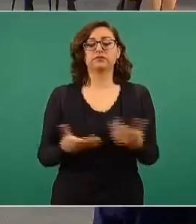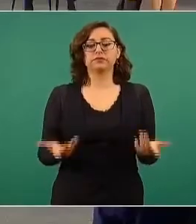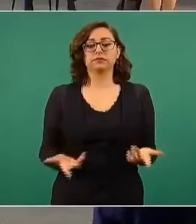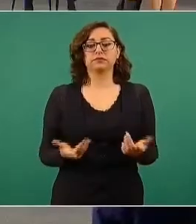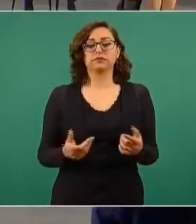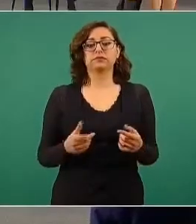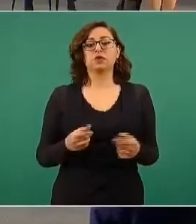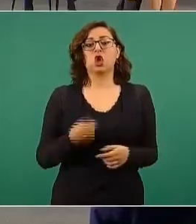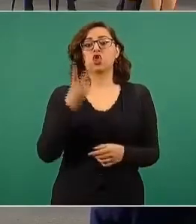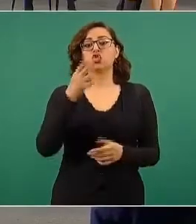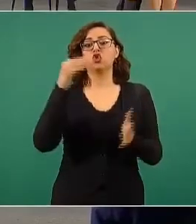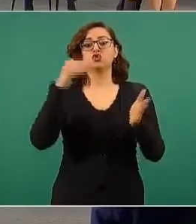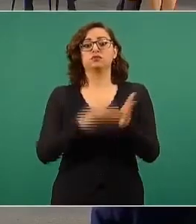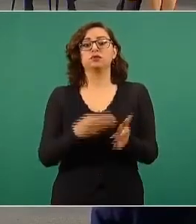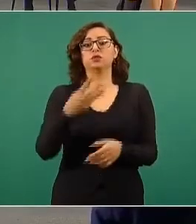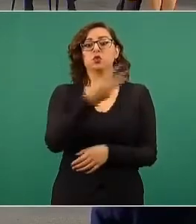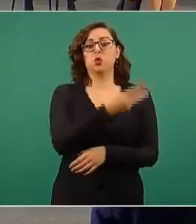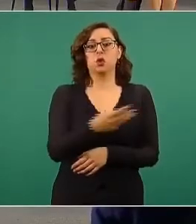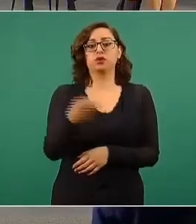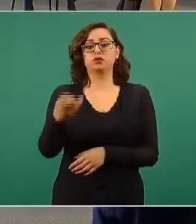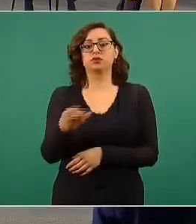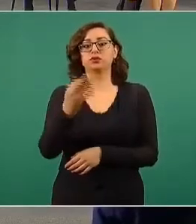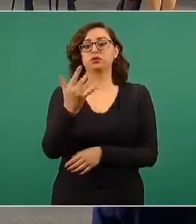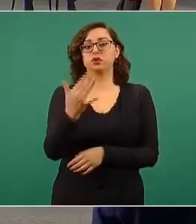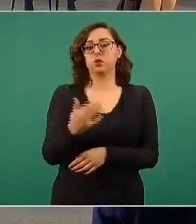456 municipios.